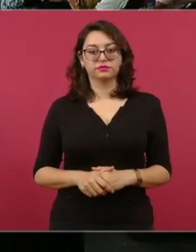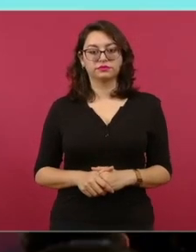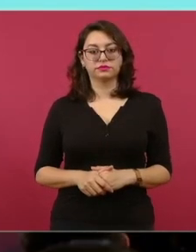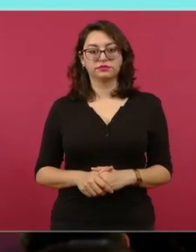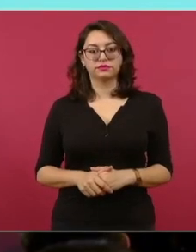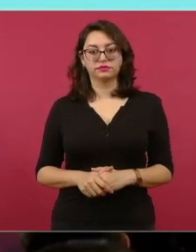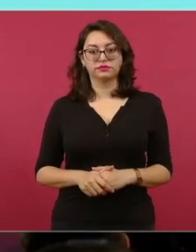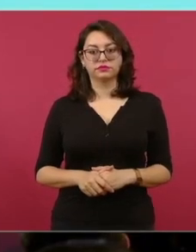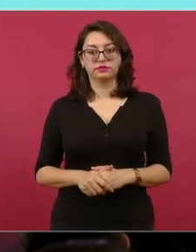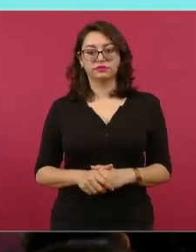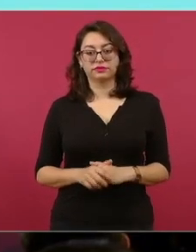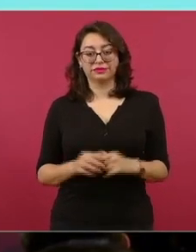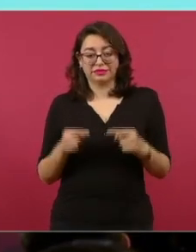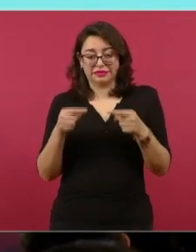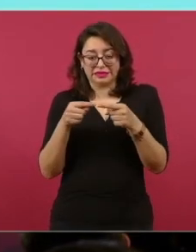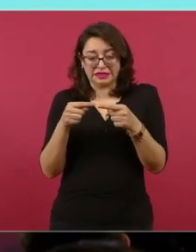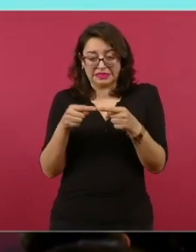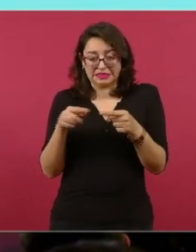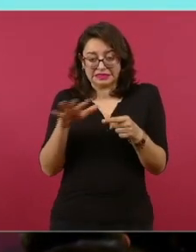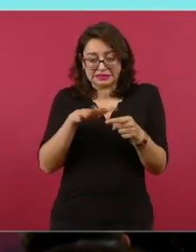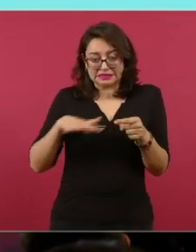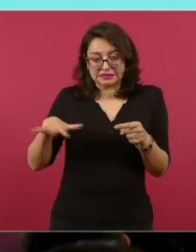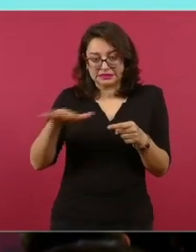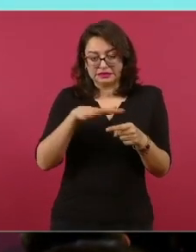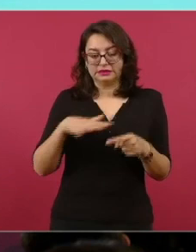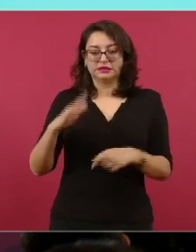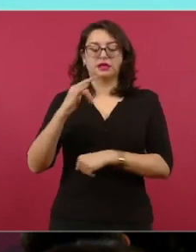en esta puntita, aquí está el aeropuerto,